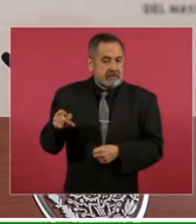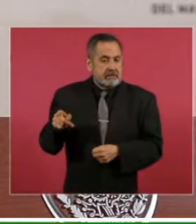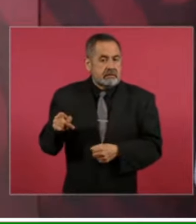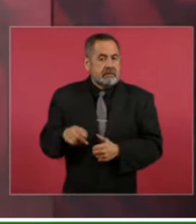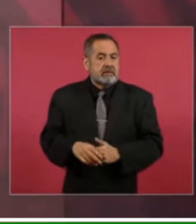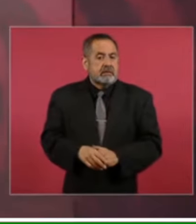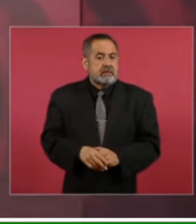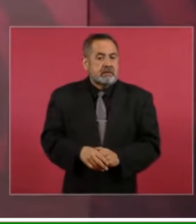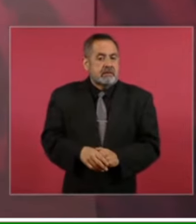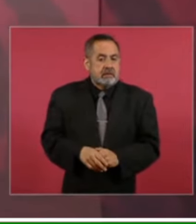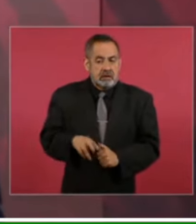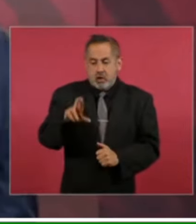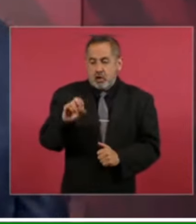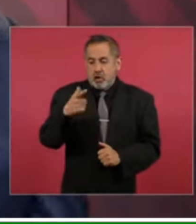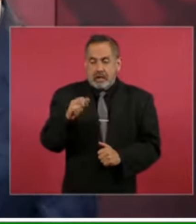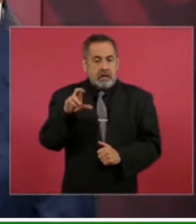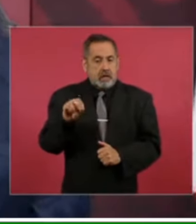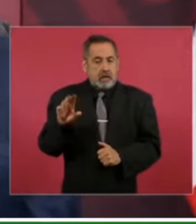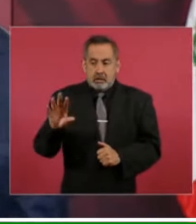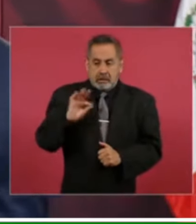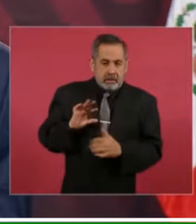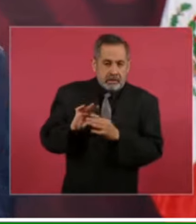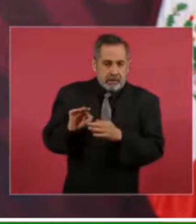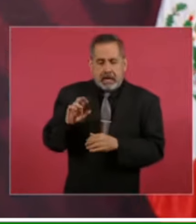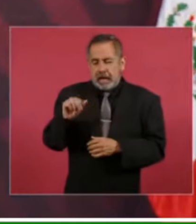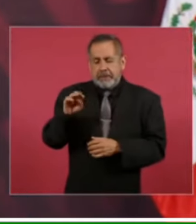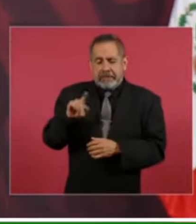Rogelio Rodríguez Ramírez de la ONU